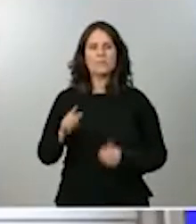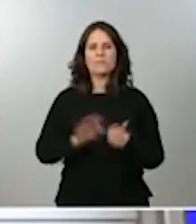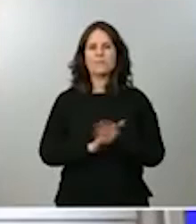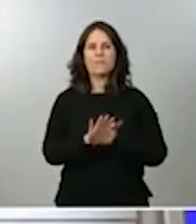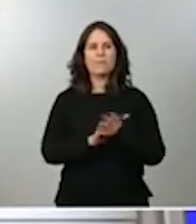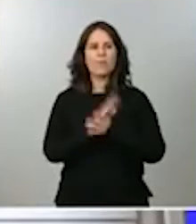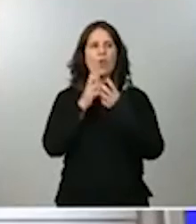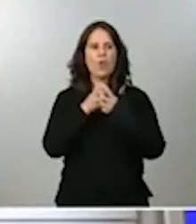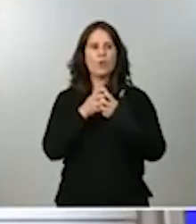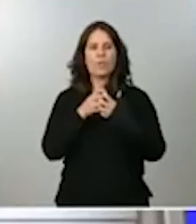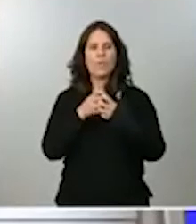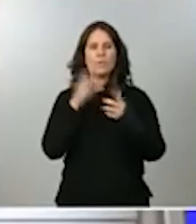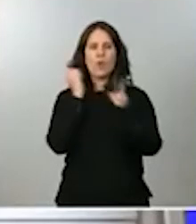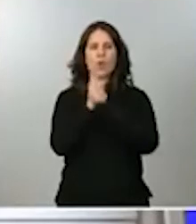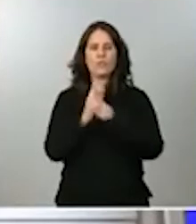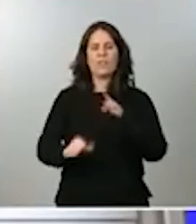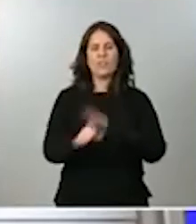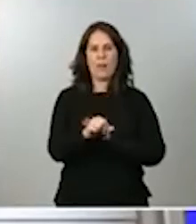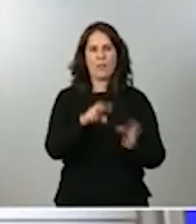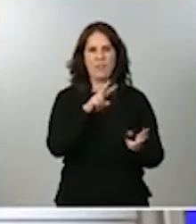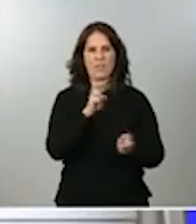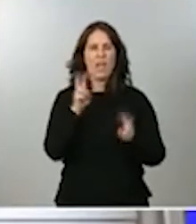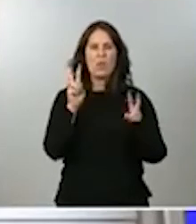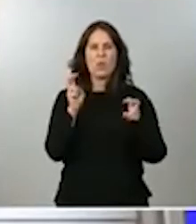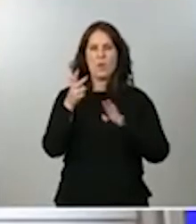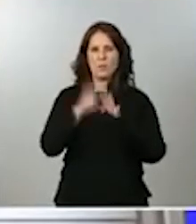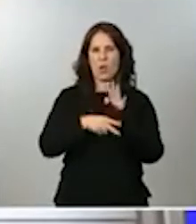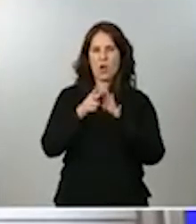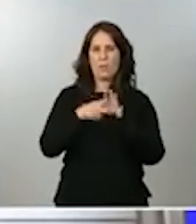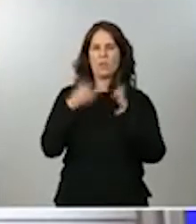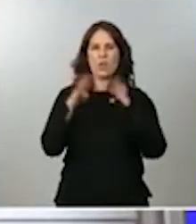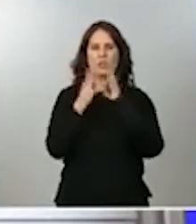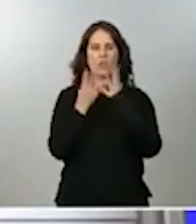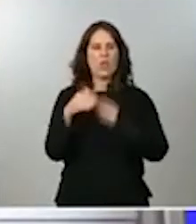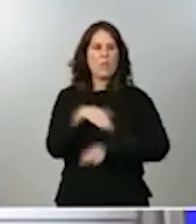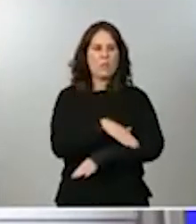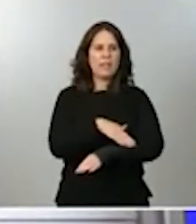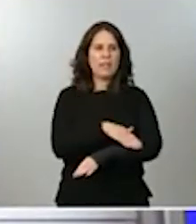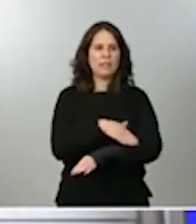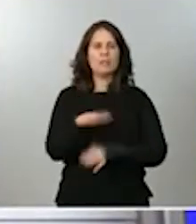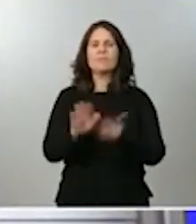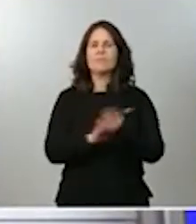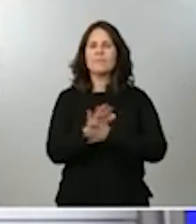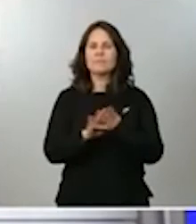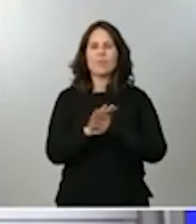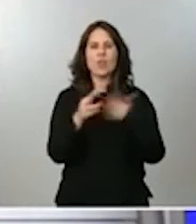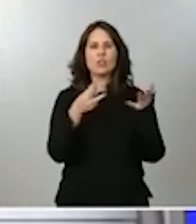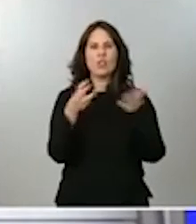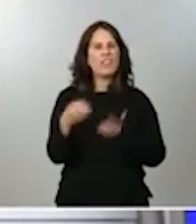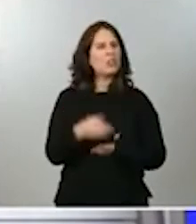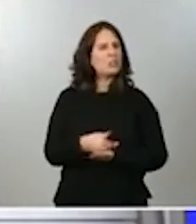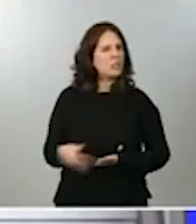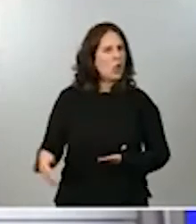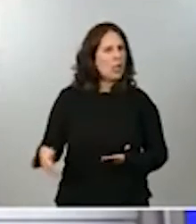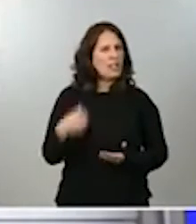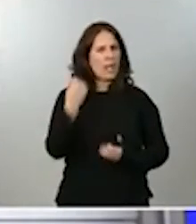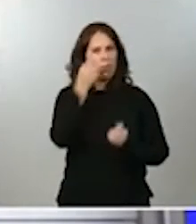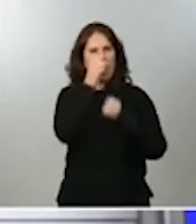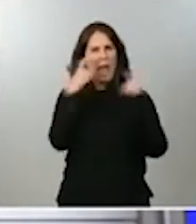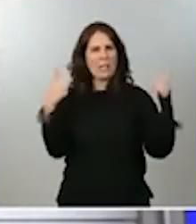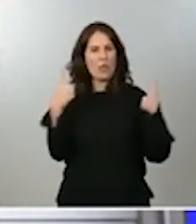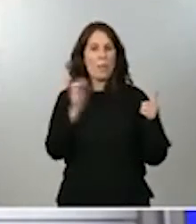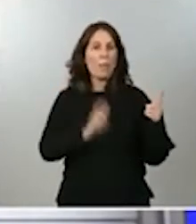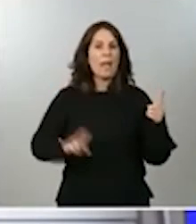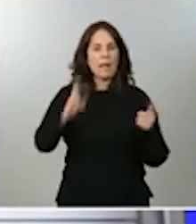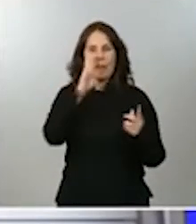fiscal las nuevas normas que se han tomado desde el Consejo de Ministros ha hablado de 800 millones en un solo ejercicio de recuperación para